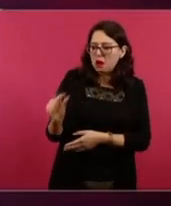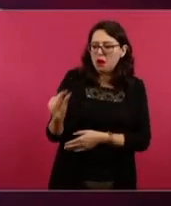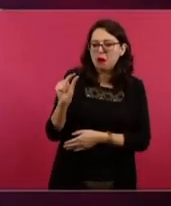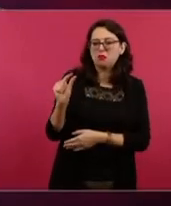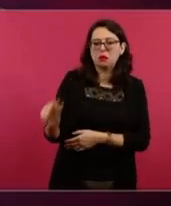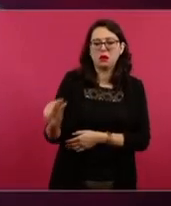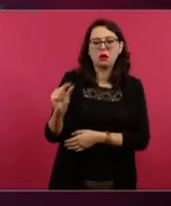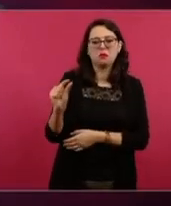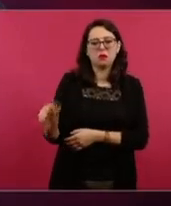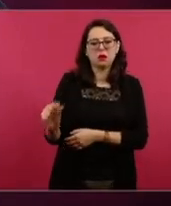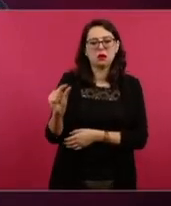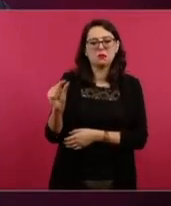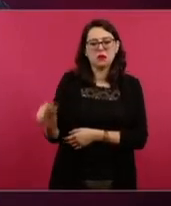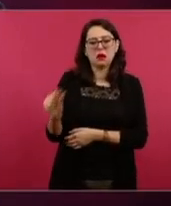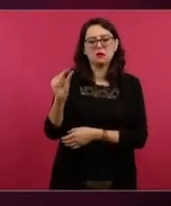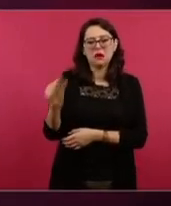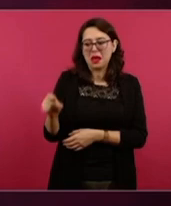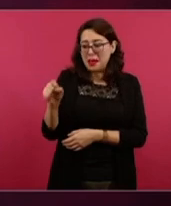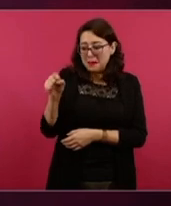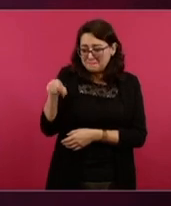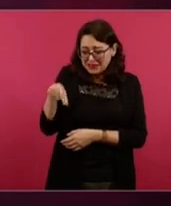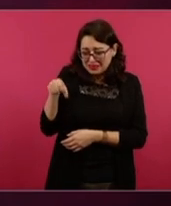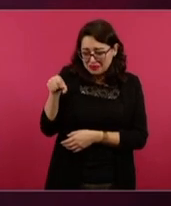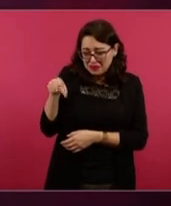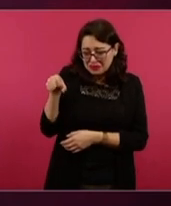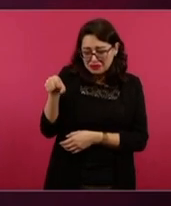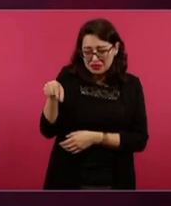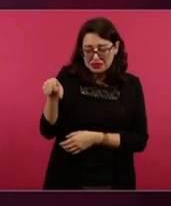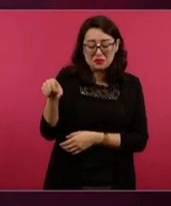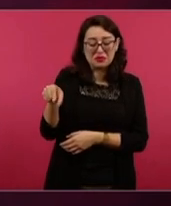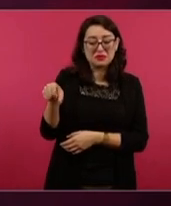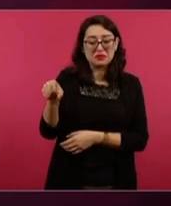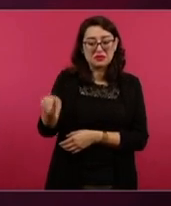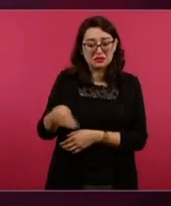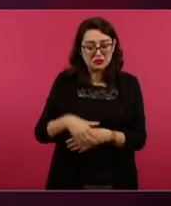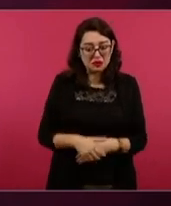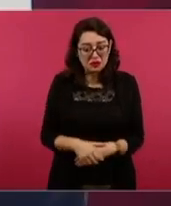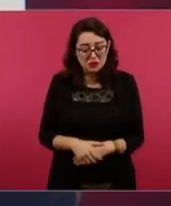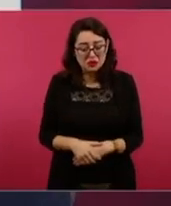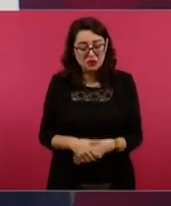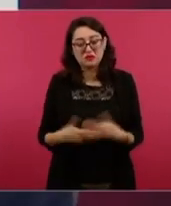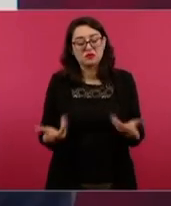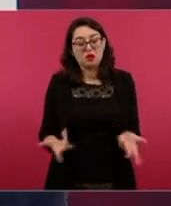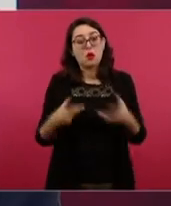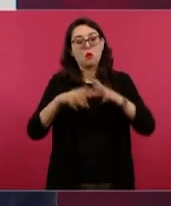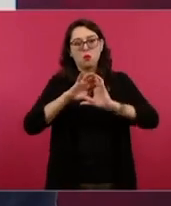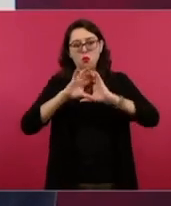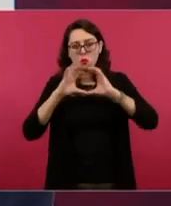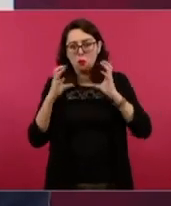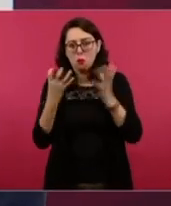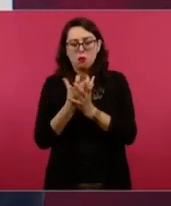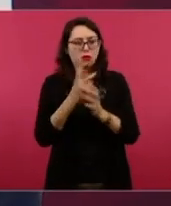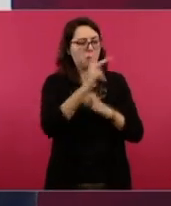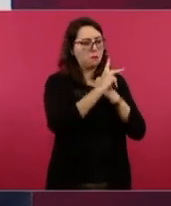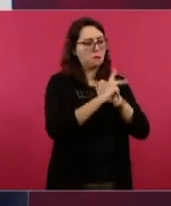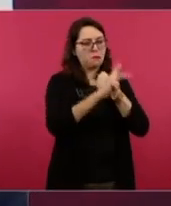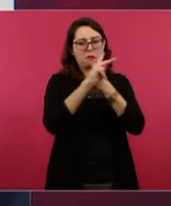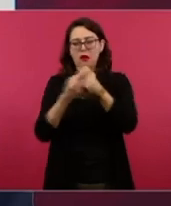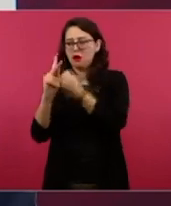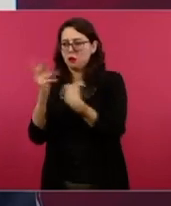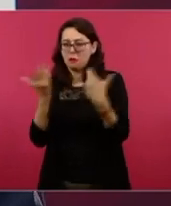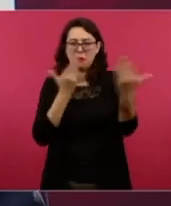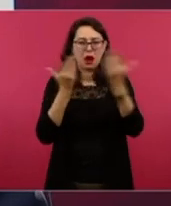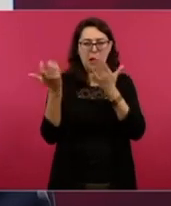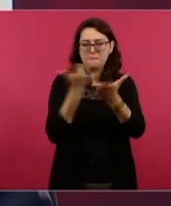al grado de que el salario en México llegó a ser de los más bajos del mundo